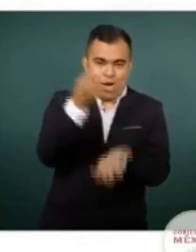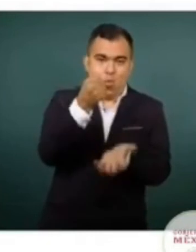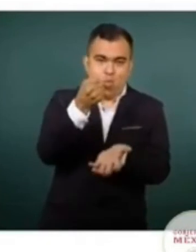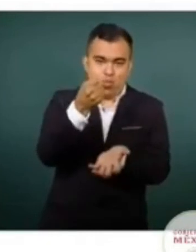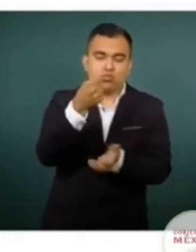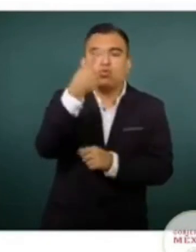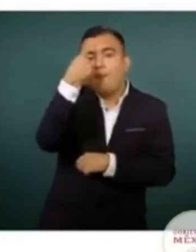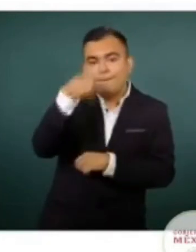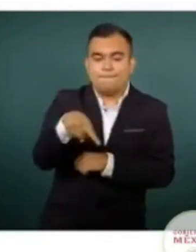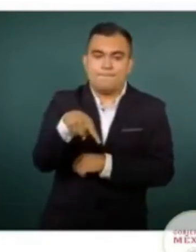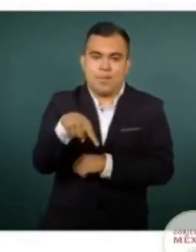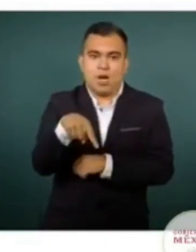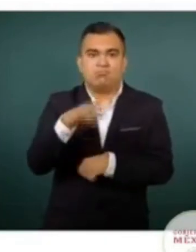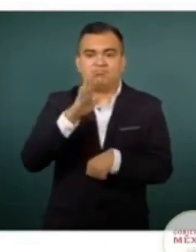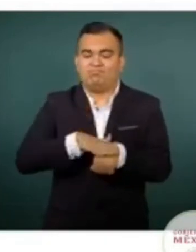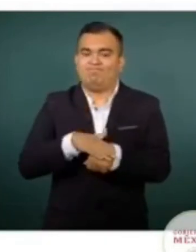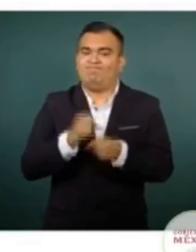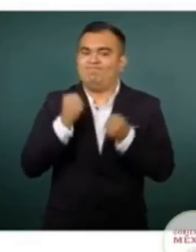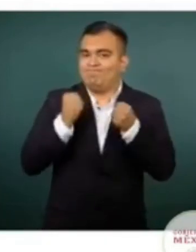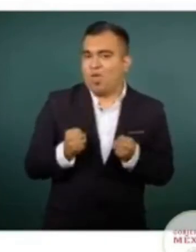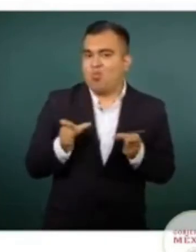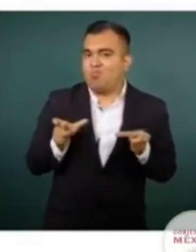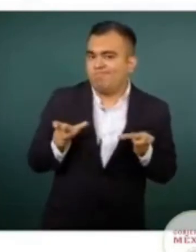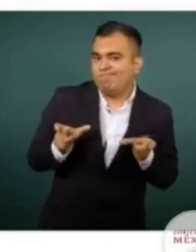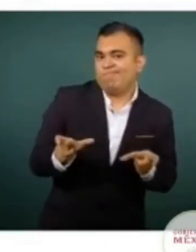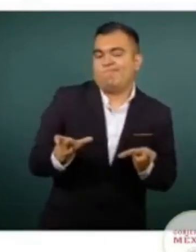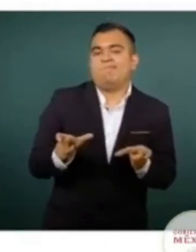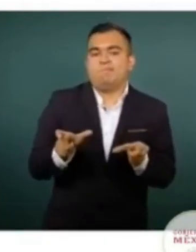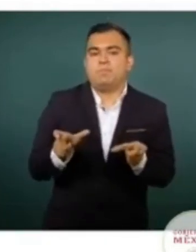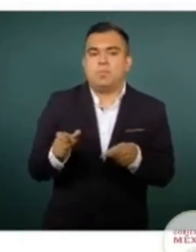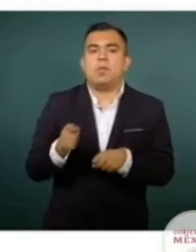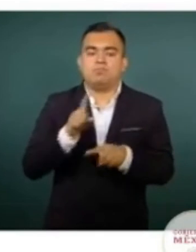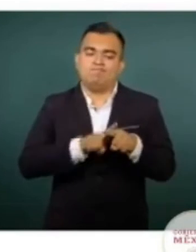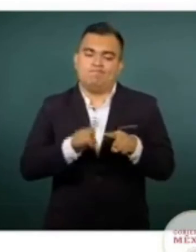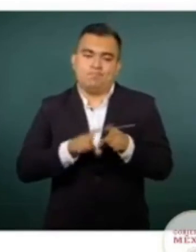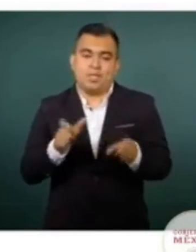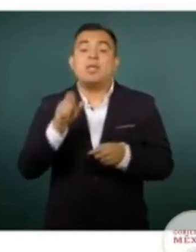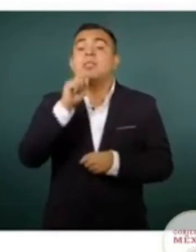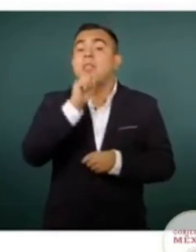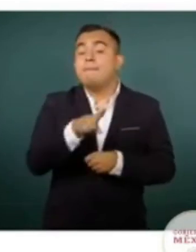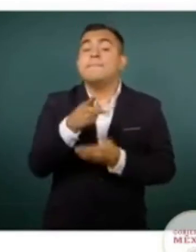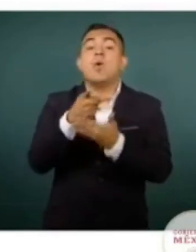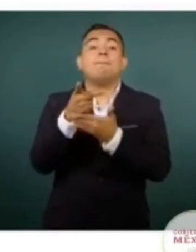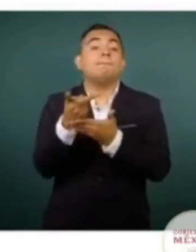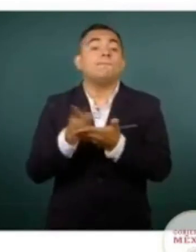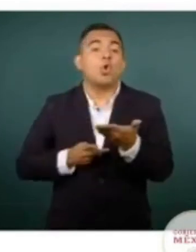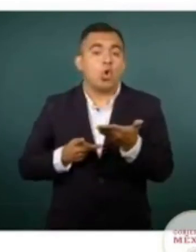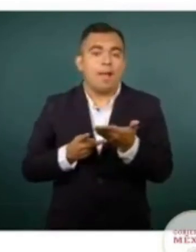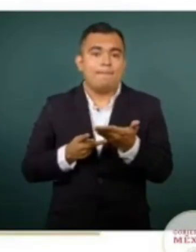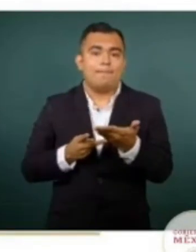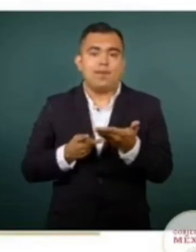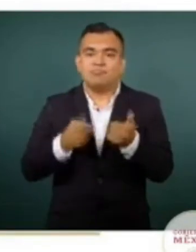fortalecer diferentes aspectos de la seguridad. Y en cuanto a los programas sociales,